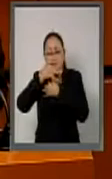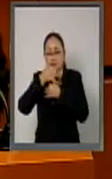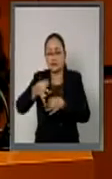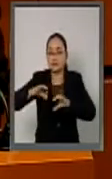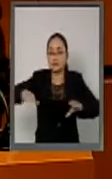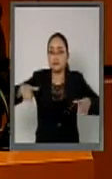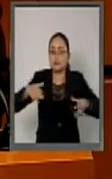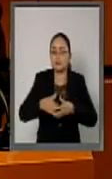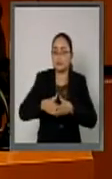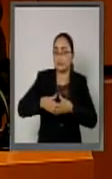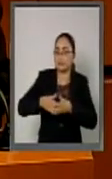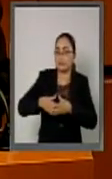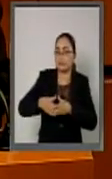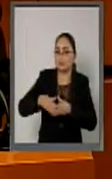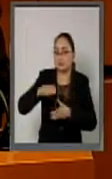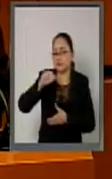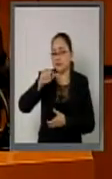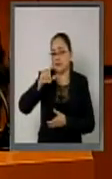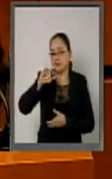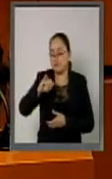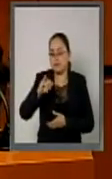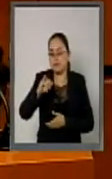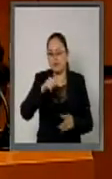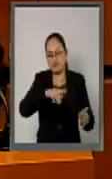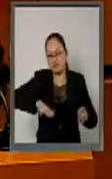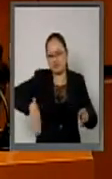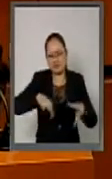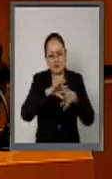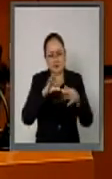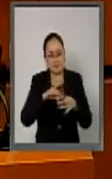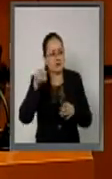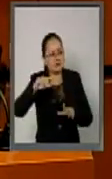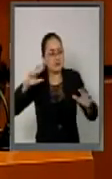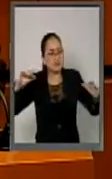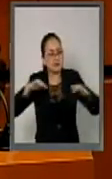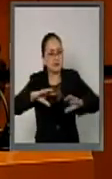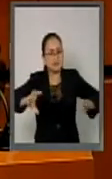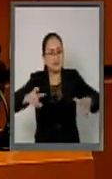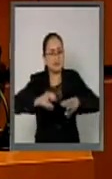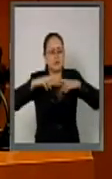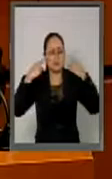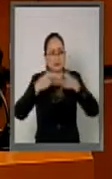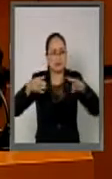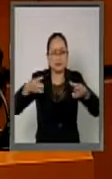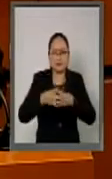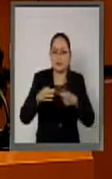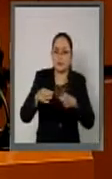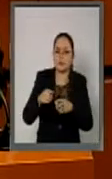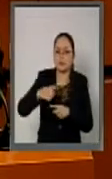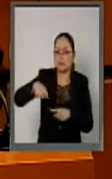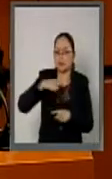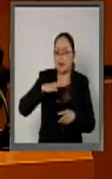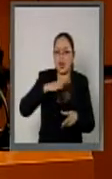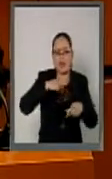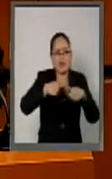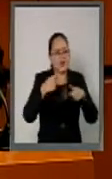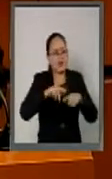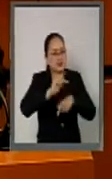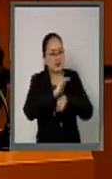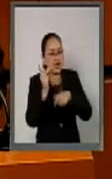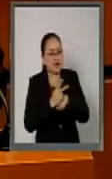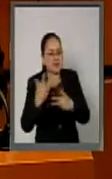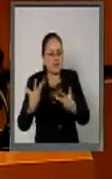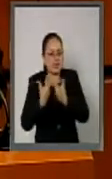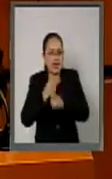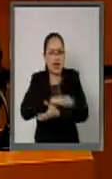la cumbre de Cali que usted señaló, de la nueva figura de estados asociados de la alianza. La